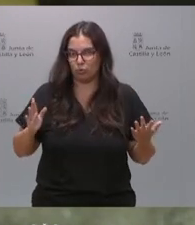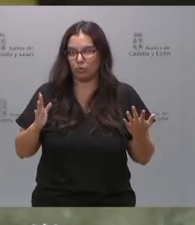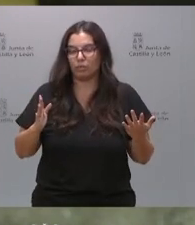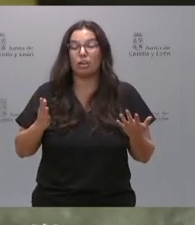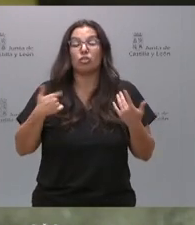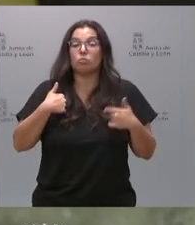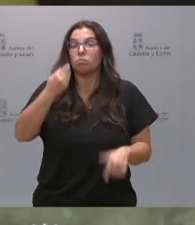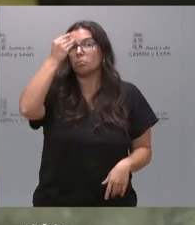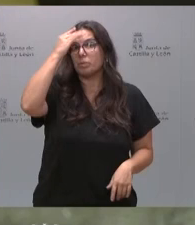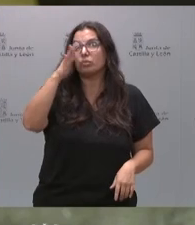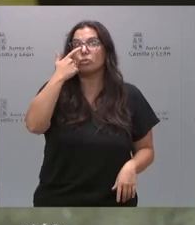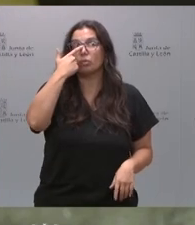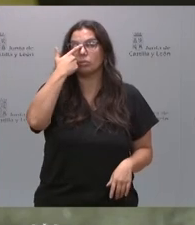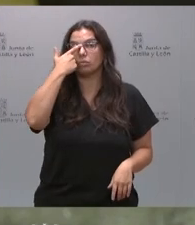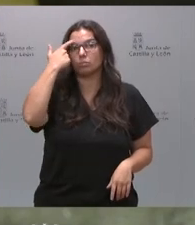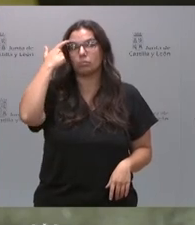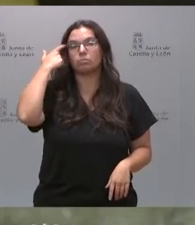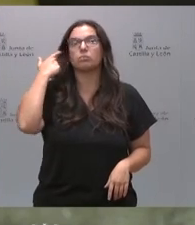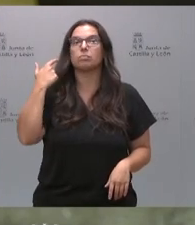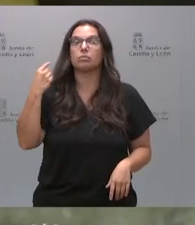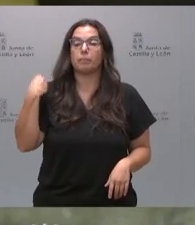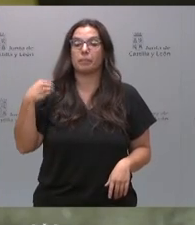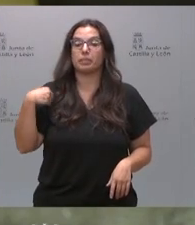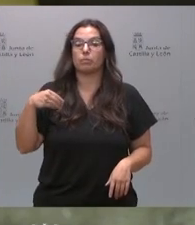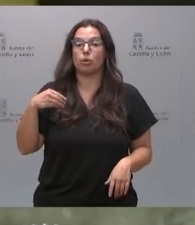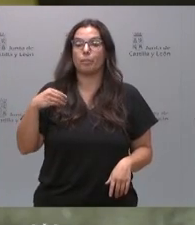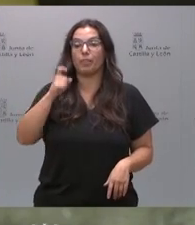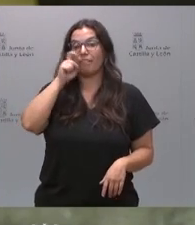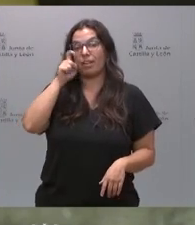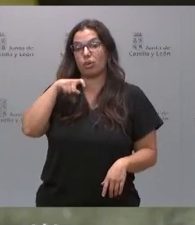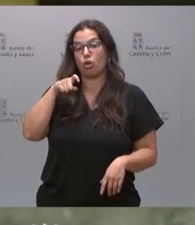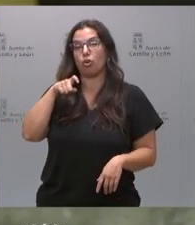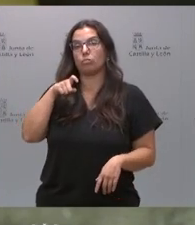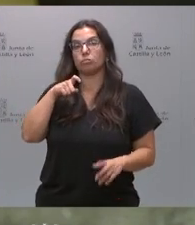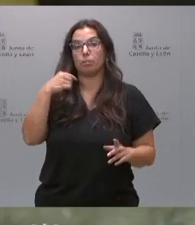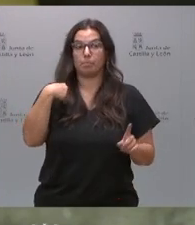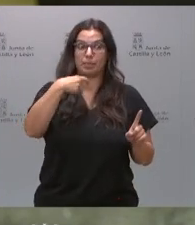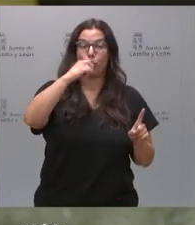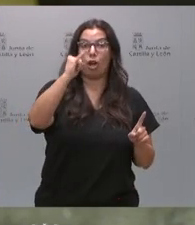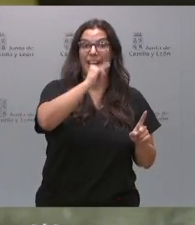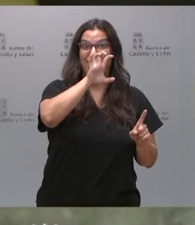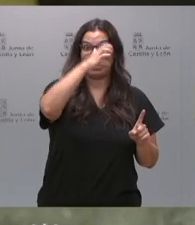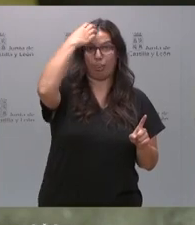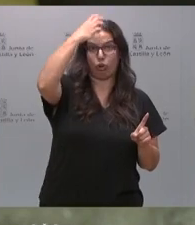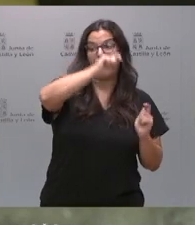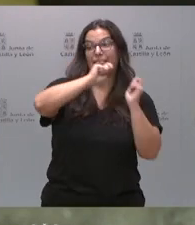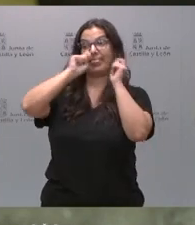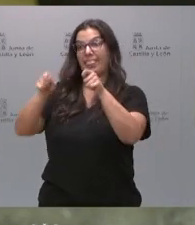el mandato que ha recibido Alberto Núñez Feijóo por parte del jefe del Estado